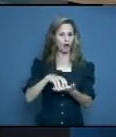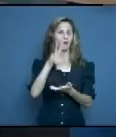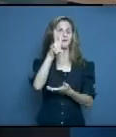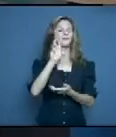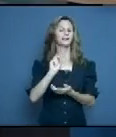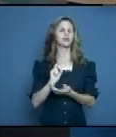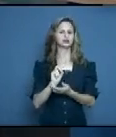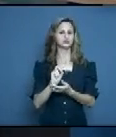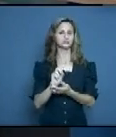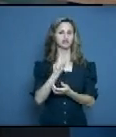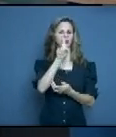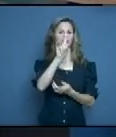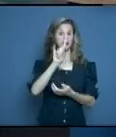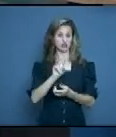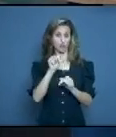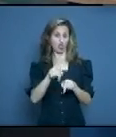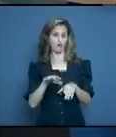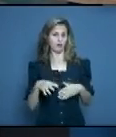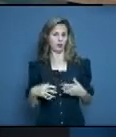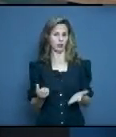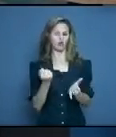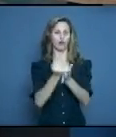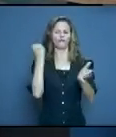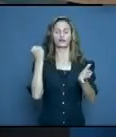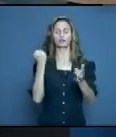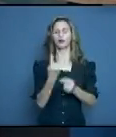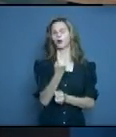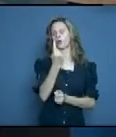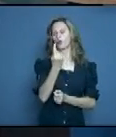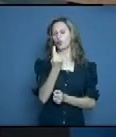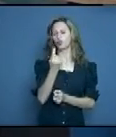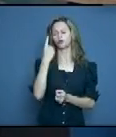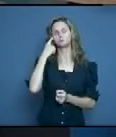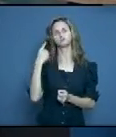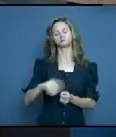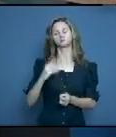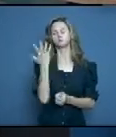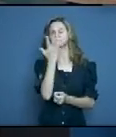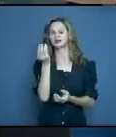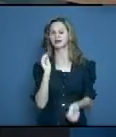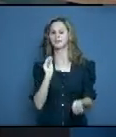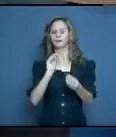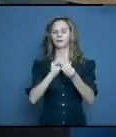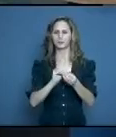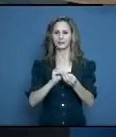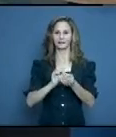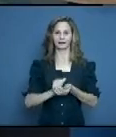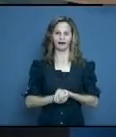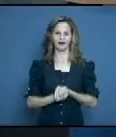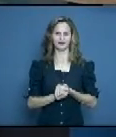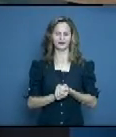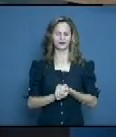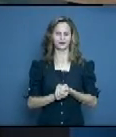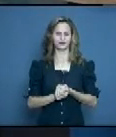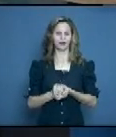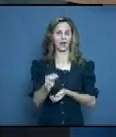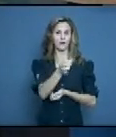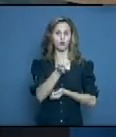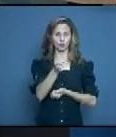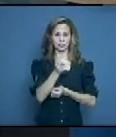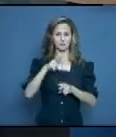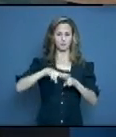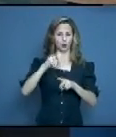19 son contactos de casos confirmados y uno con fuente de infección indeterminada. Y para finalizar, municipio capital,